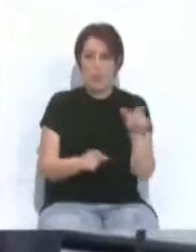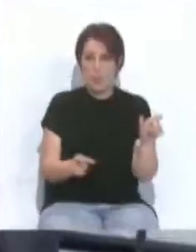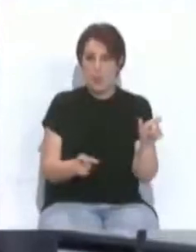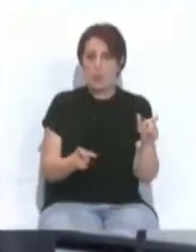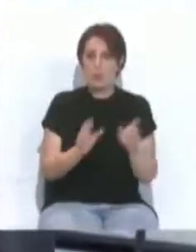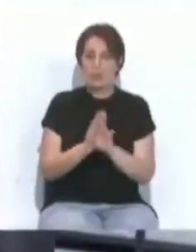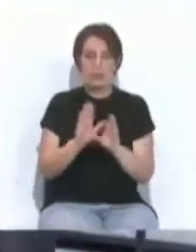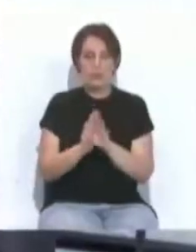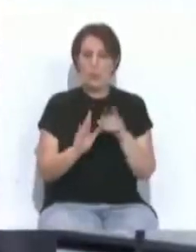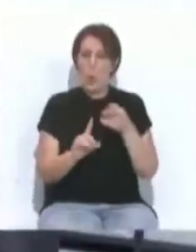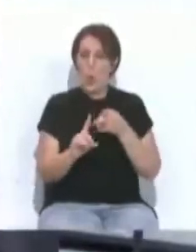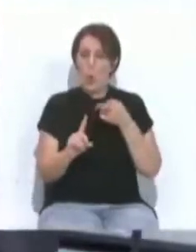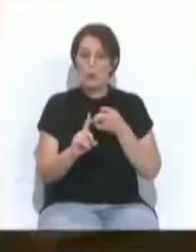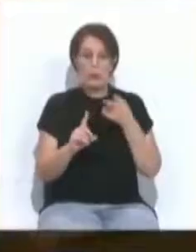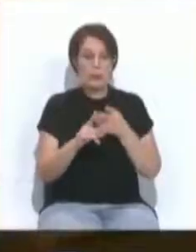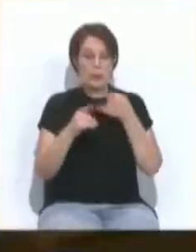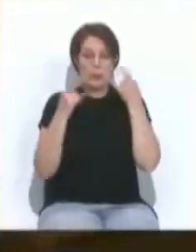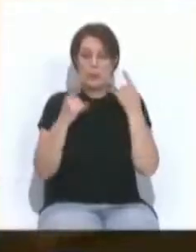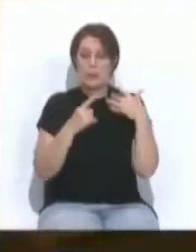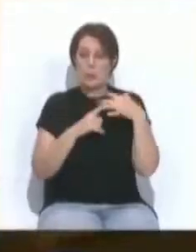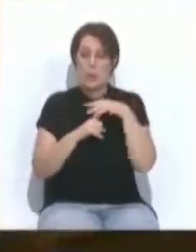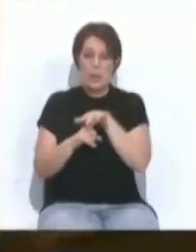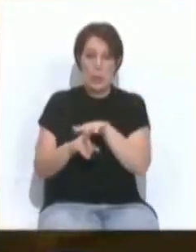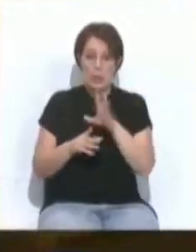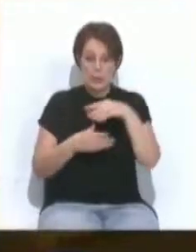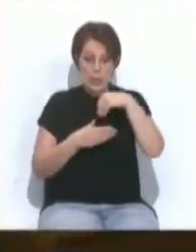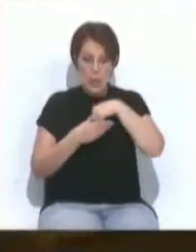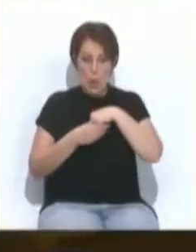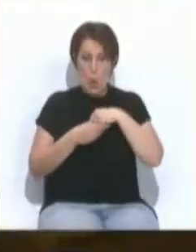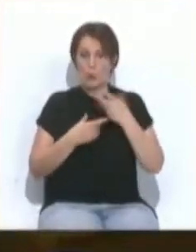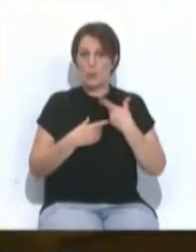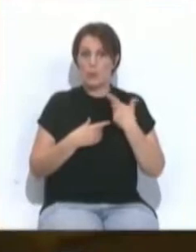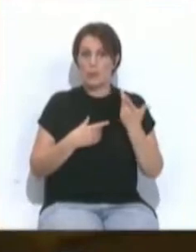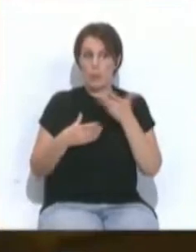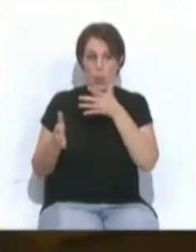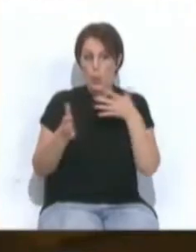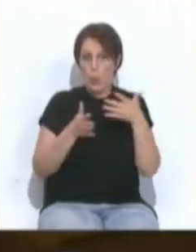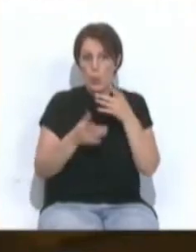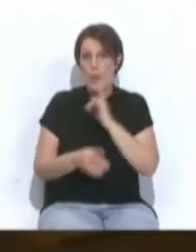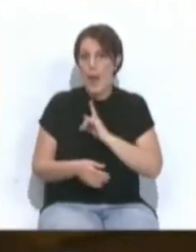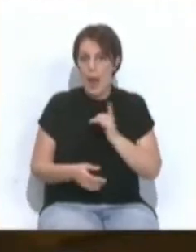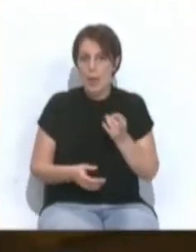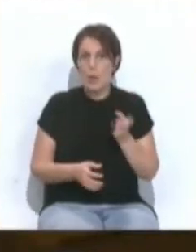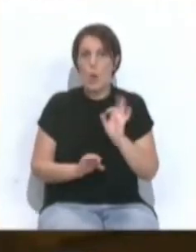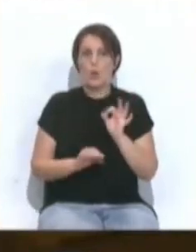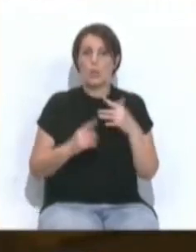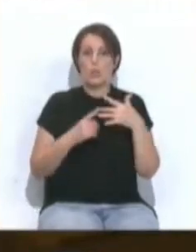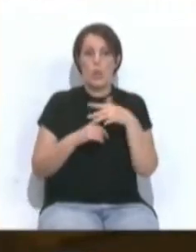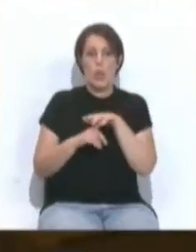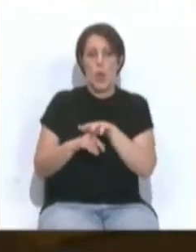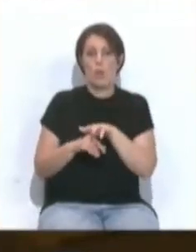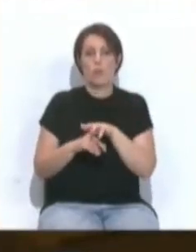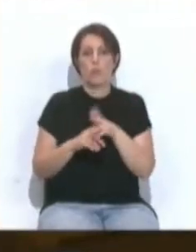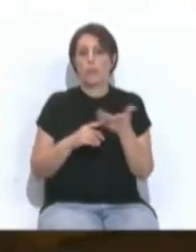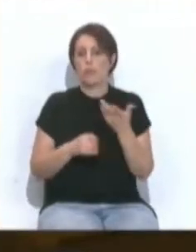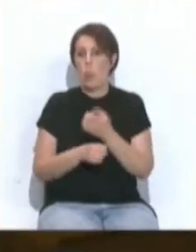sigamos utilizando mascarilla en una situación de interior que no esté suficientemente ventilado y en situaciones donde sea